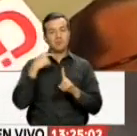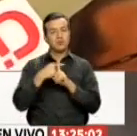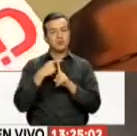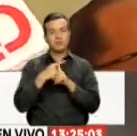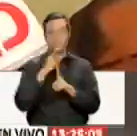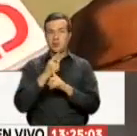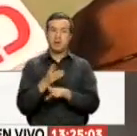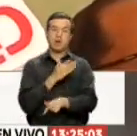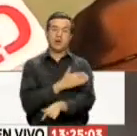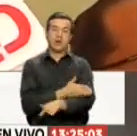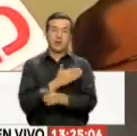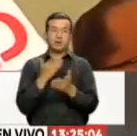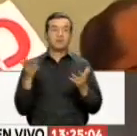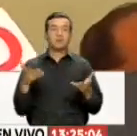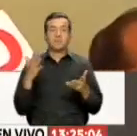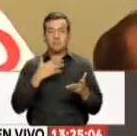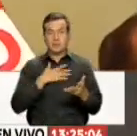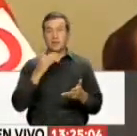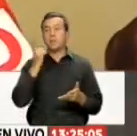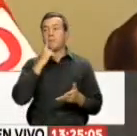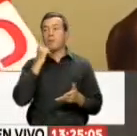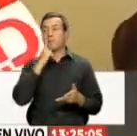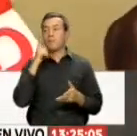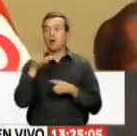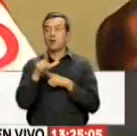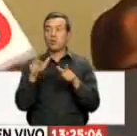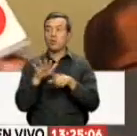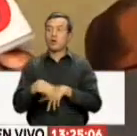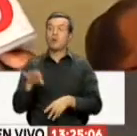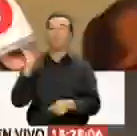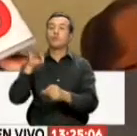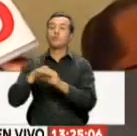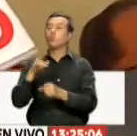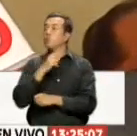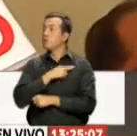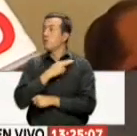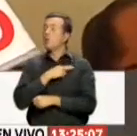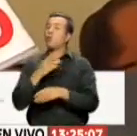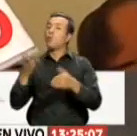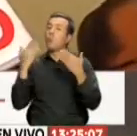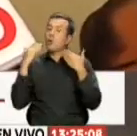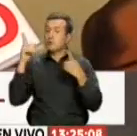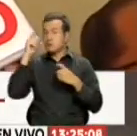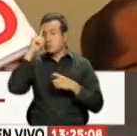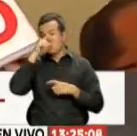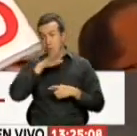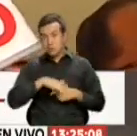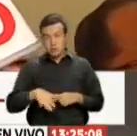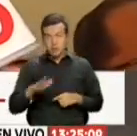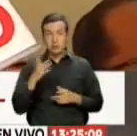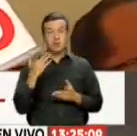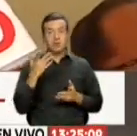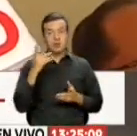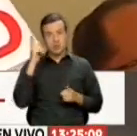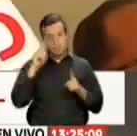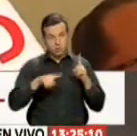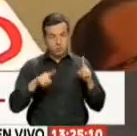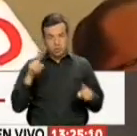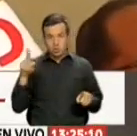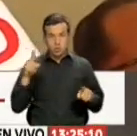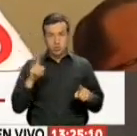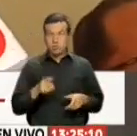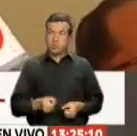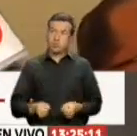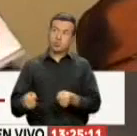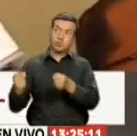Porque antes teníamos Que llevar a mi papá Hasta el sitio de votación Que era en la Universidad De Guayaquil Y se era un poco incómodo Y tenía que a veces bajar Porque no